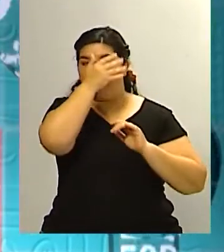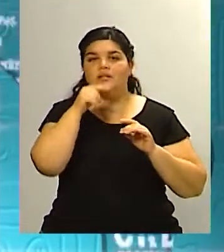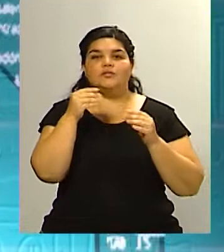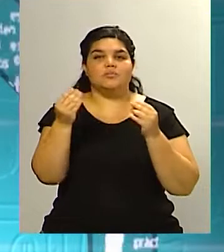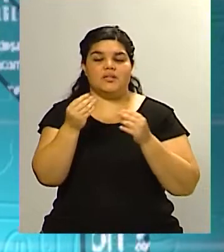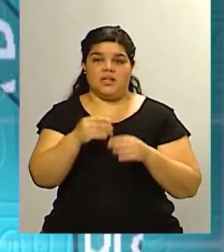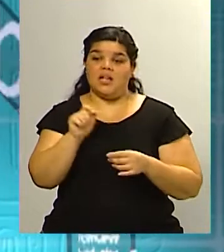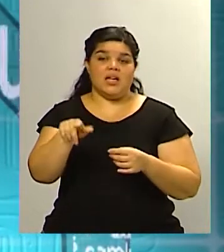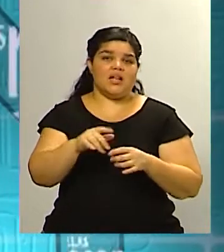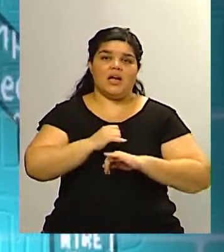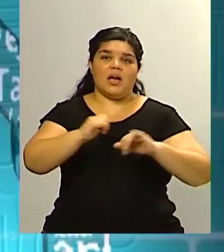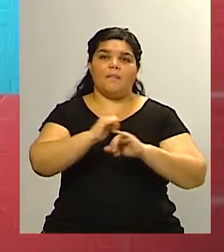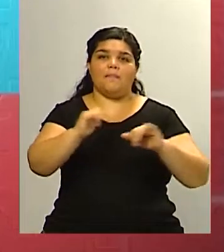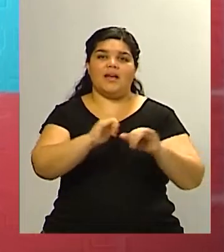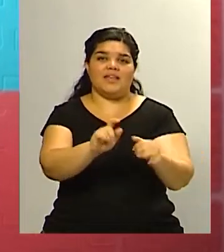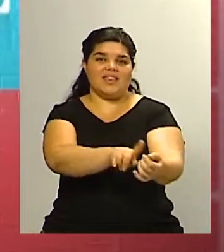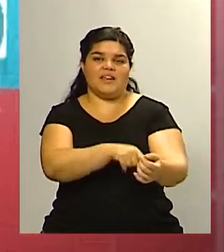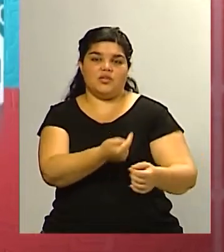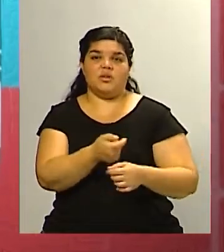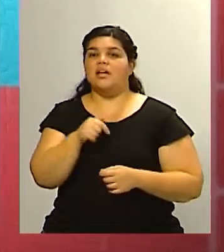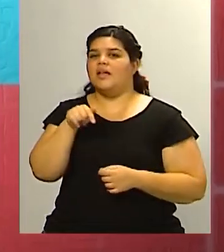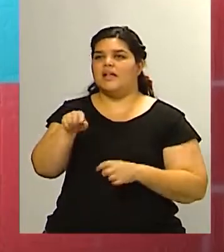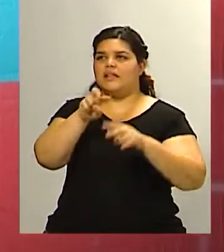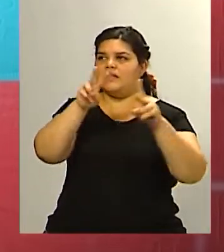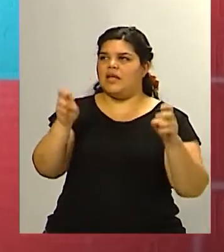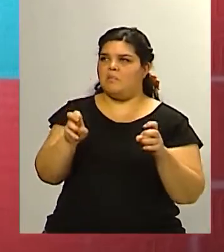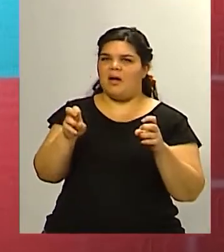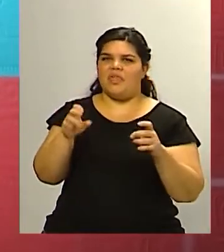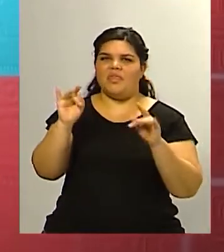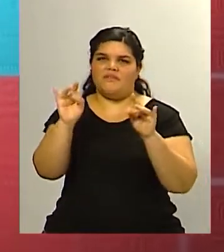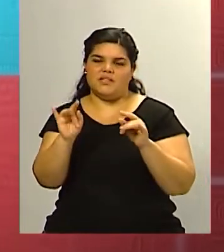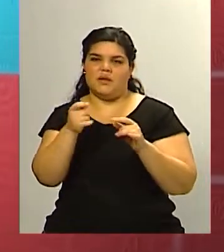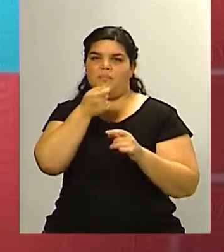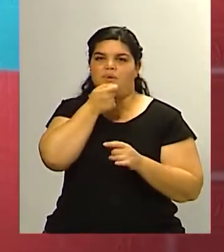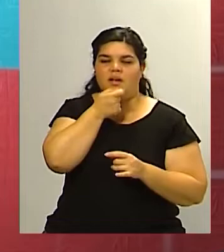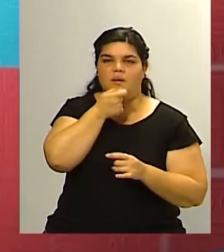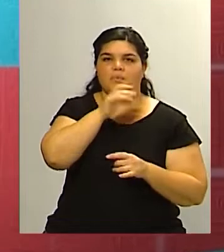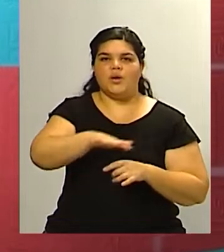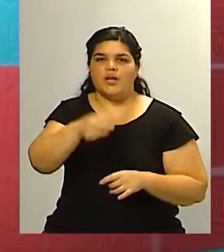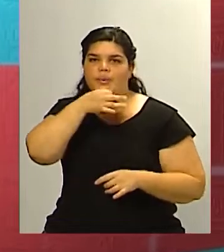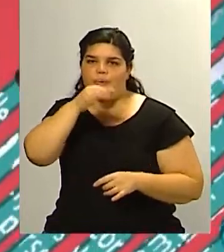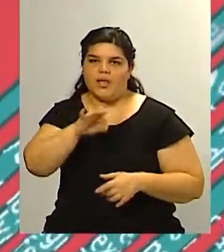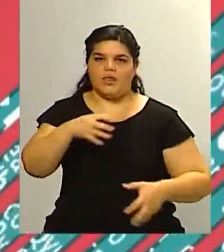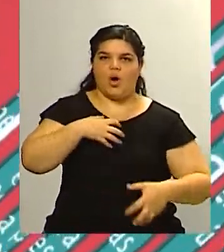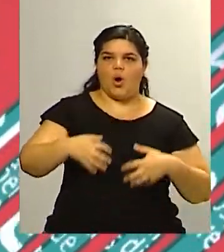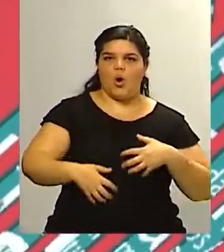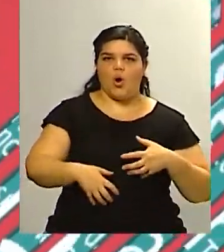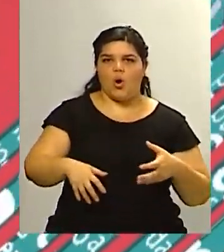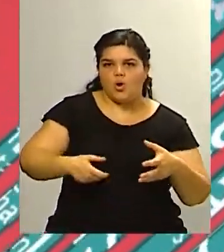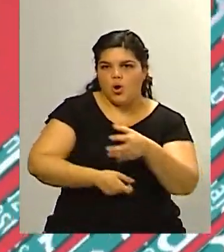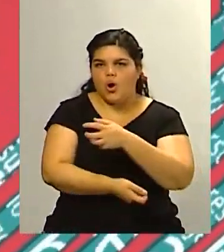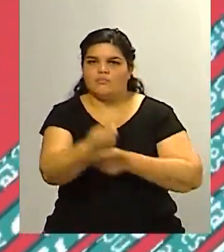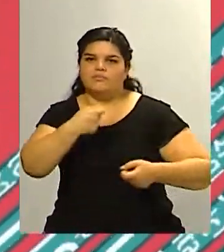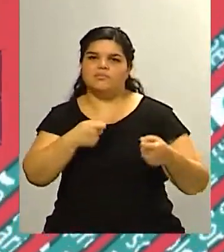tradicional cuando mi ley dejó de hablar de temas polémicos como por ejemplo la venta de niños el tráfico de órganos su racismo